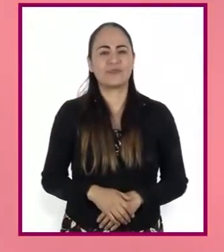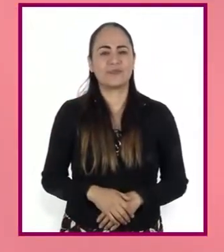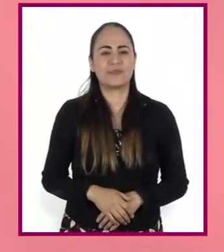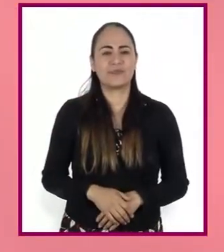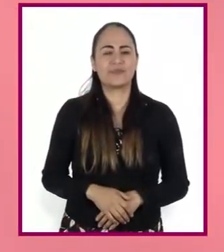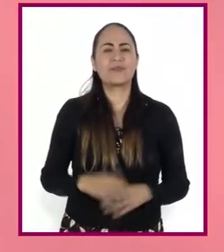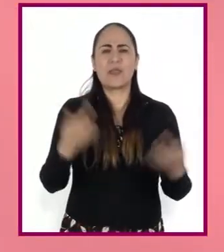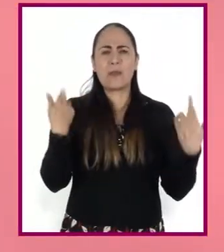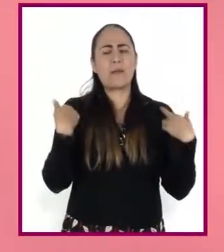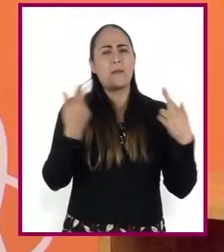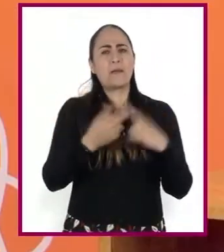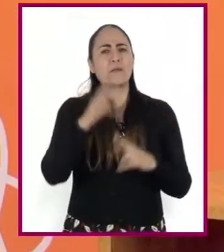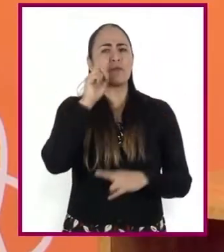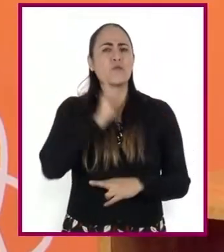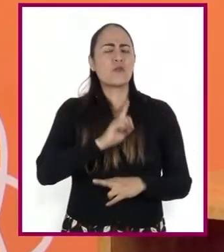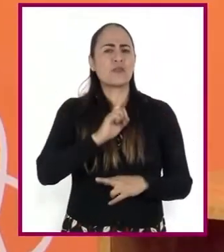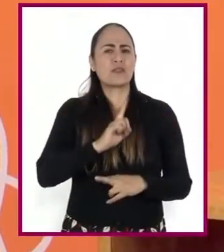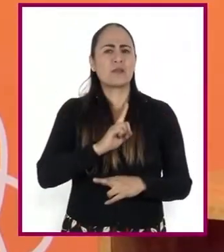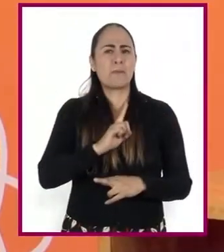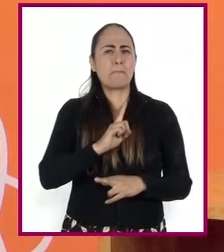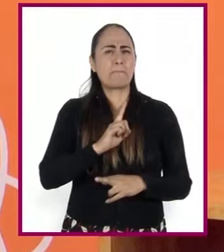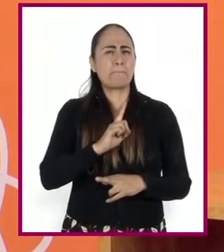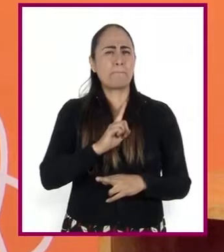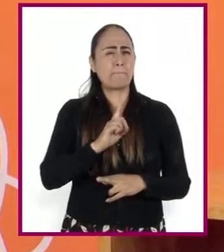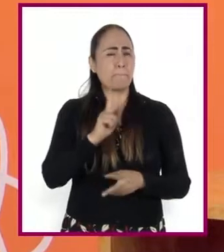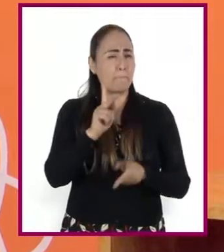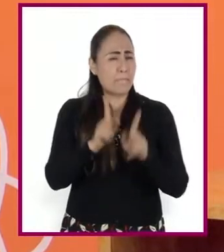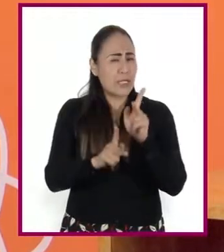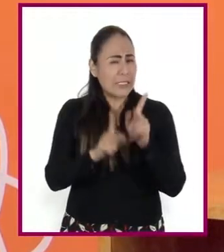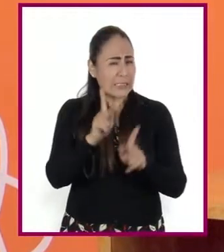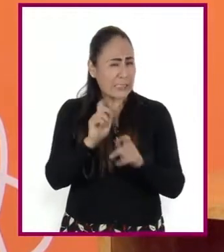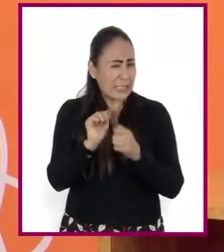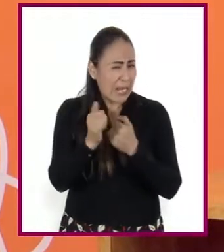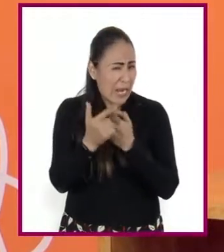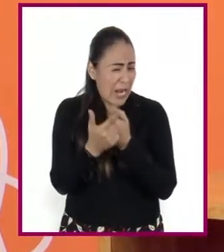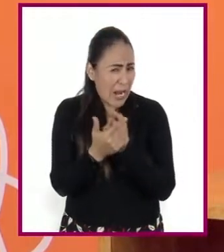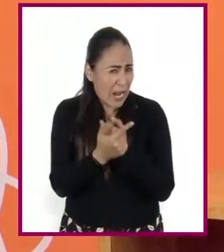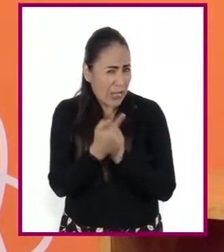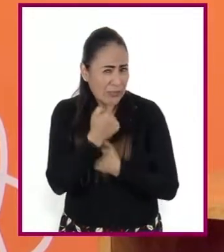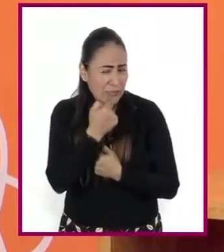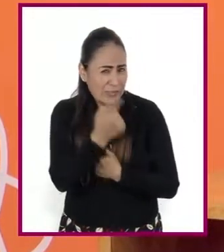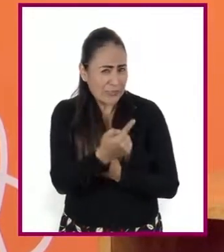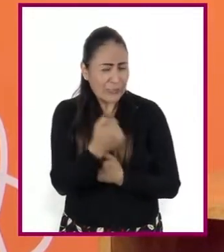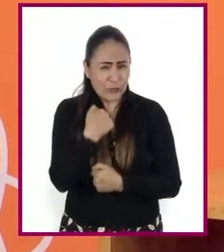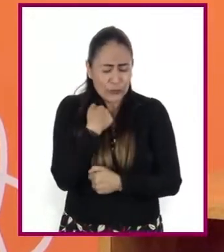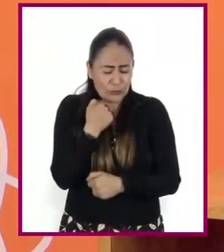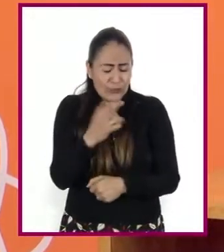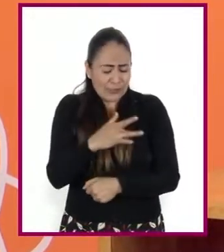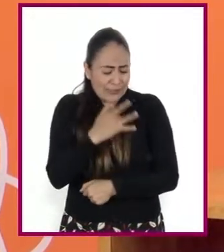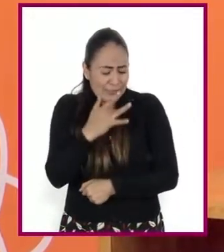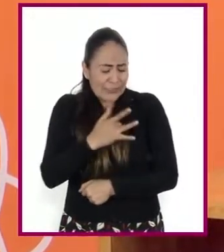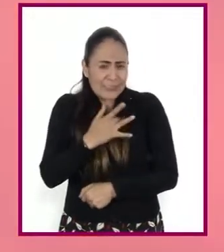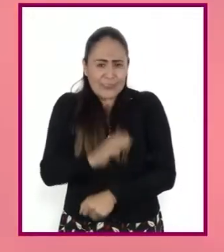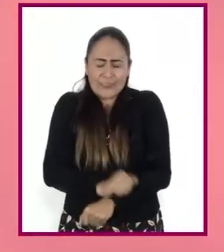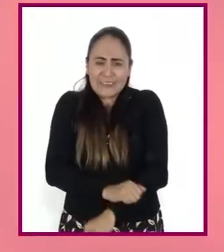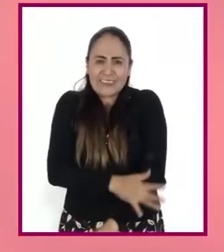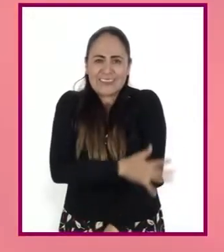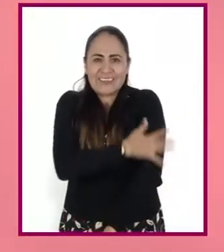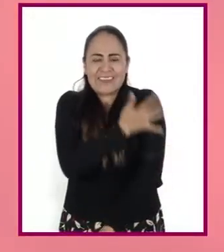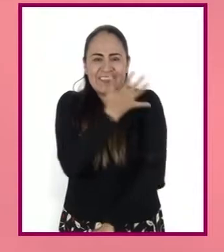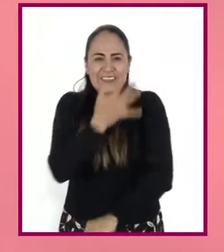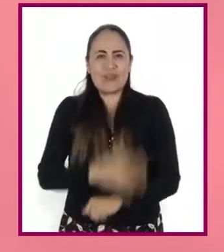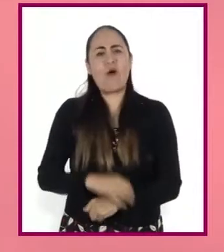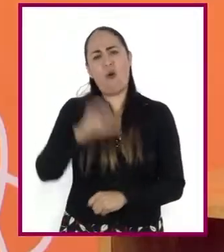Maestra, ¿puedo platicarle algo que me emociona mucho? Y que creo que se